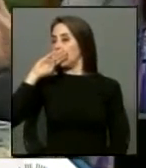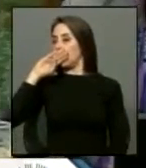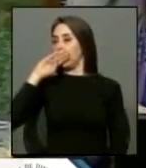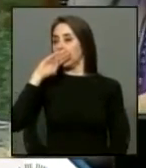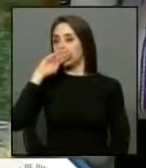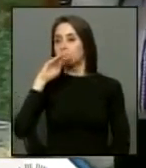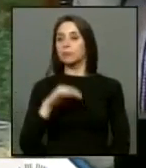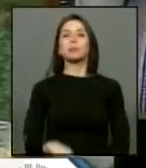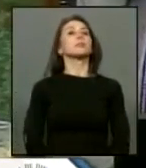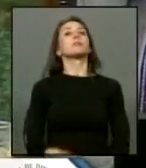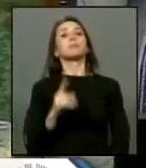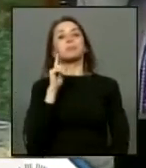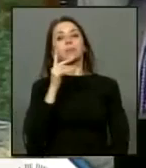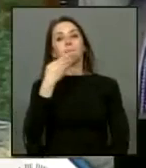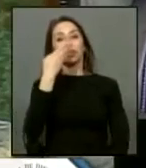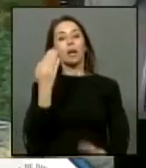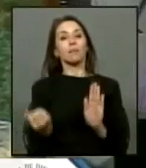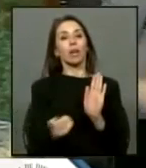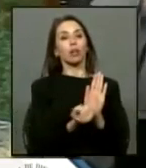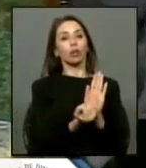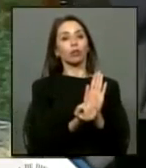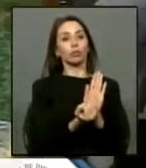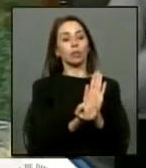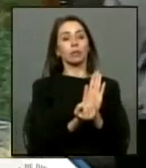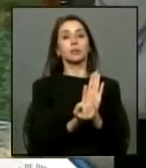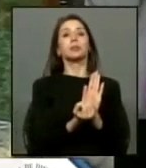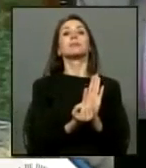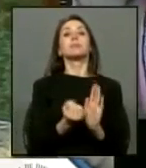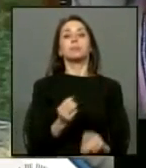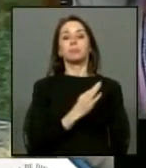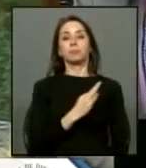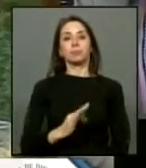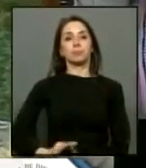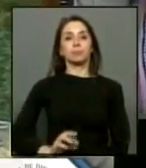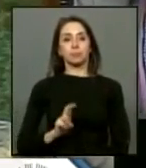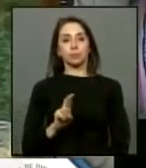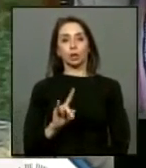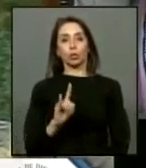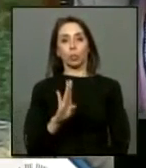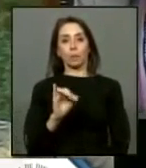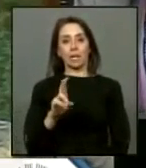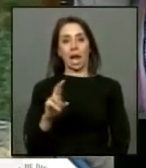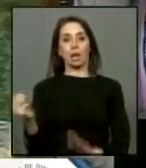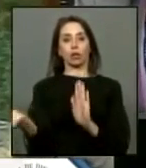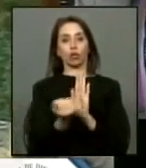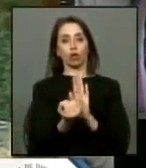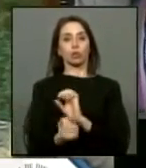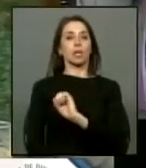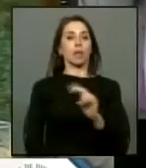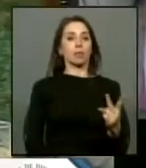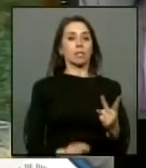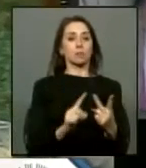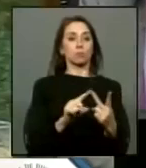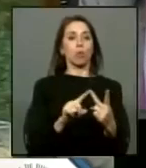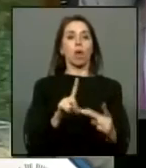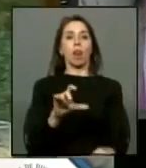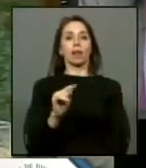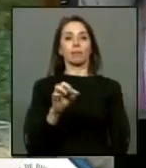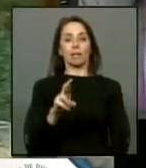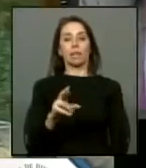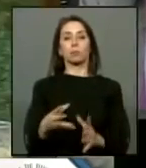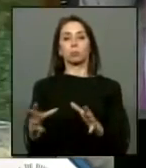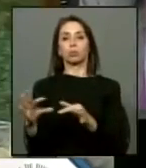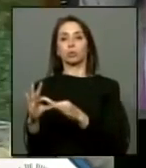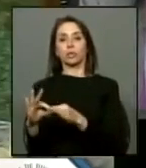para hablar en contra de la resolución diputada Carla Rubilar para hablar en contra y posteriormente el diputado Letelier muchas